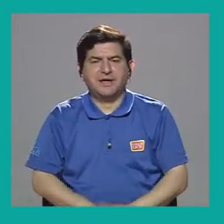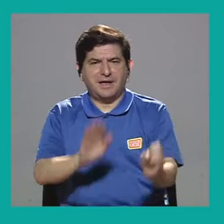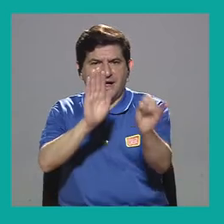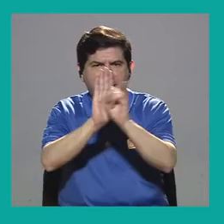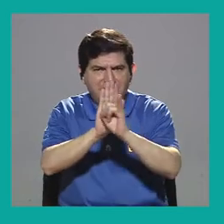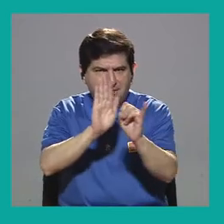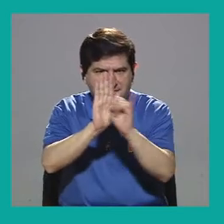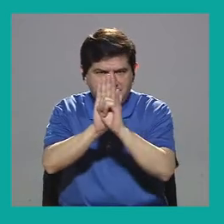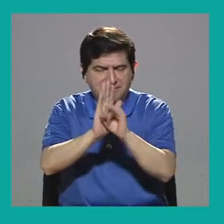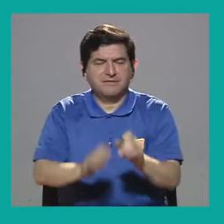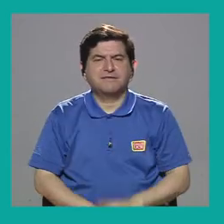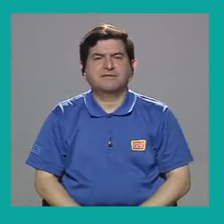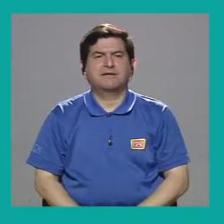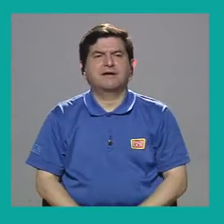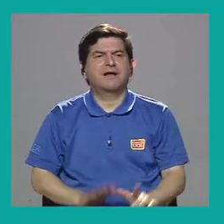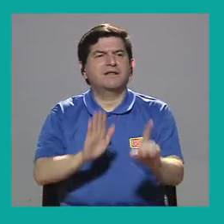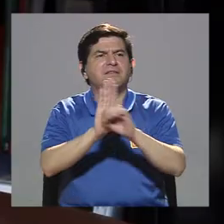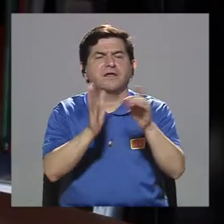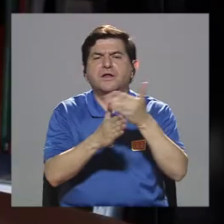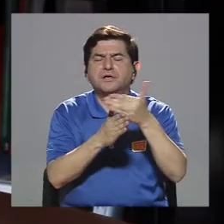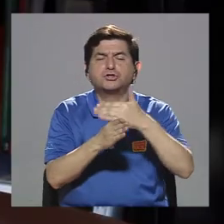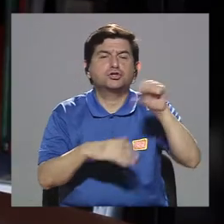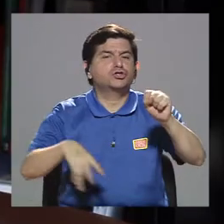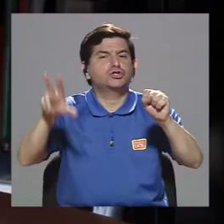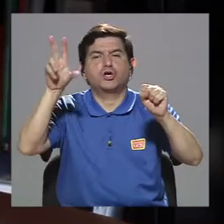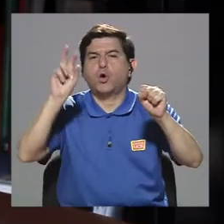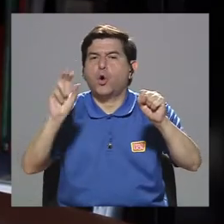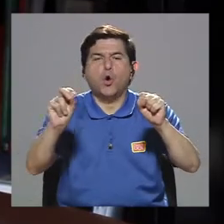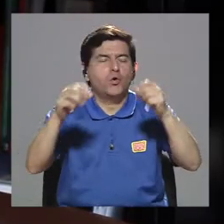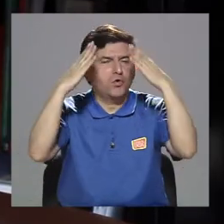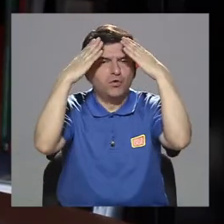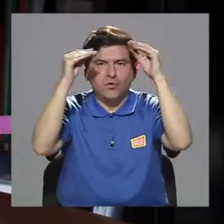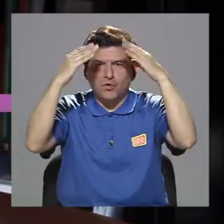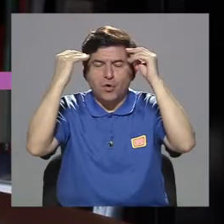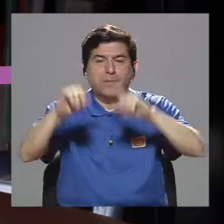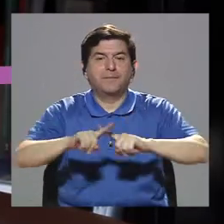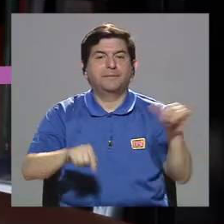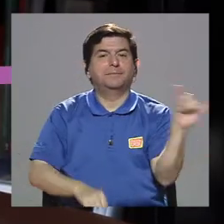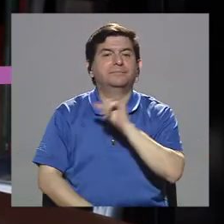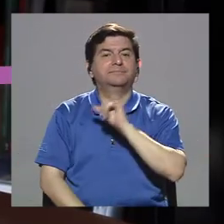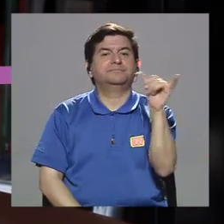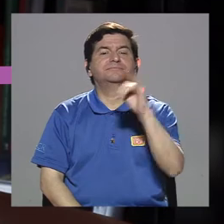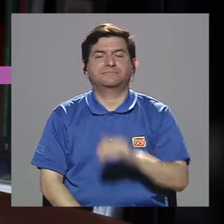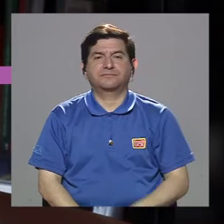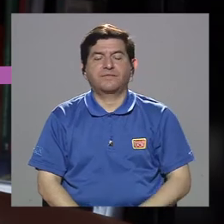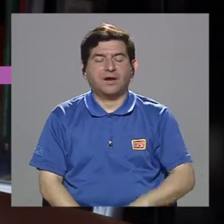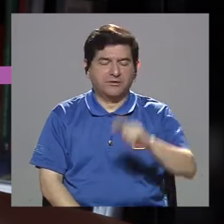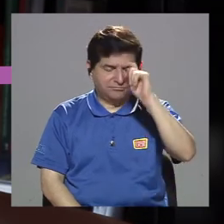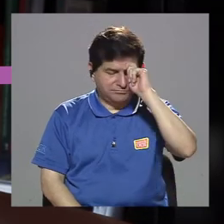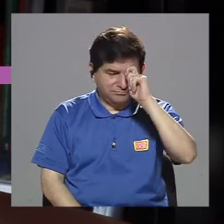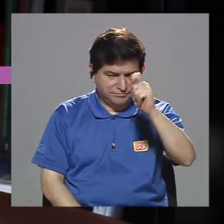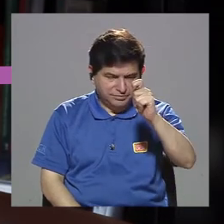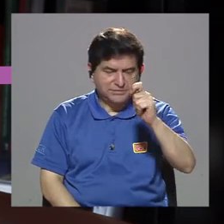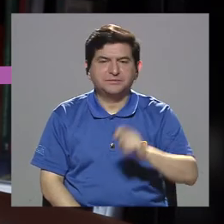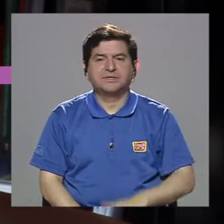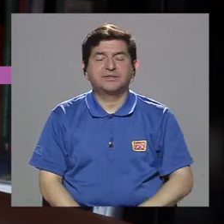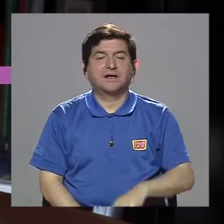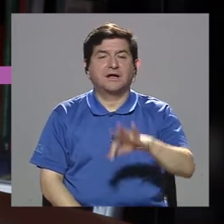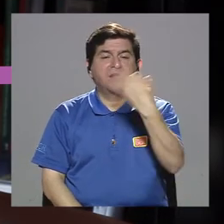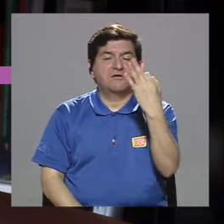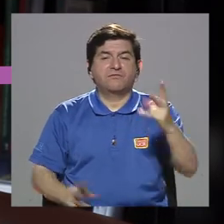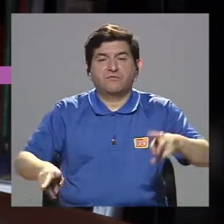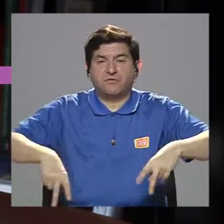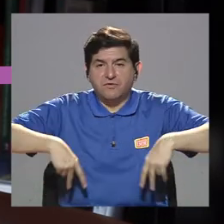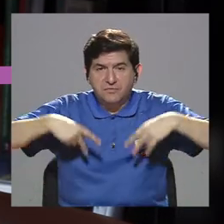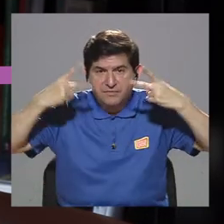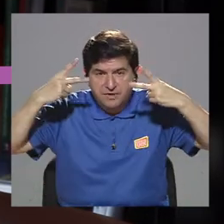identidad, el derecho a compartir o no la información, pero también el respeto a las